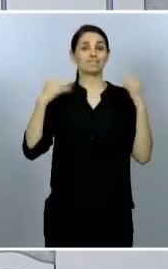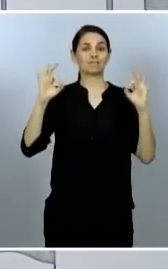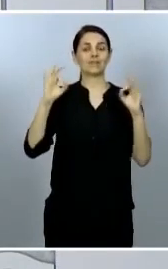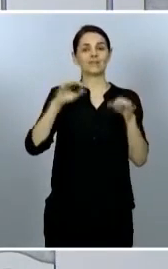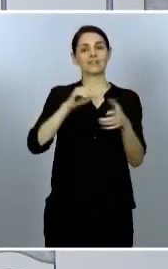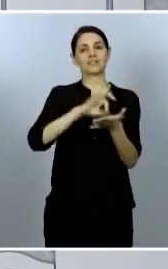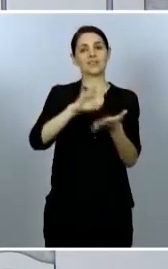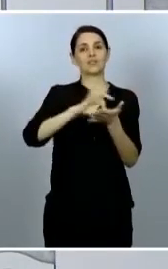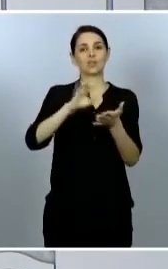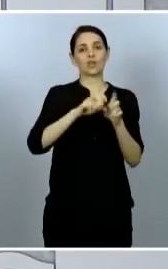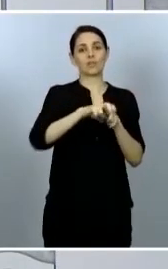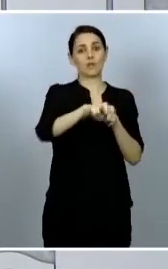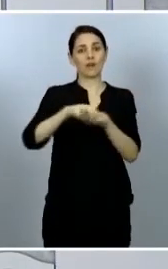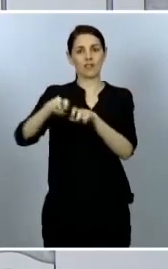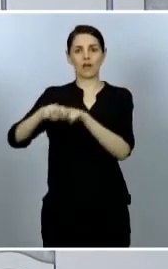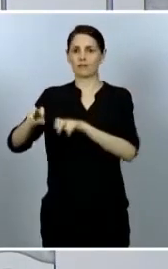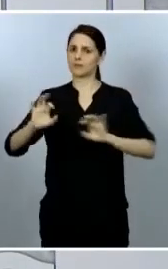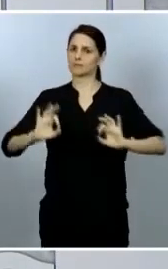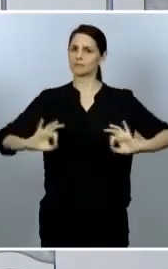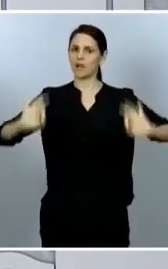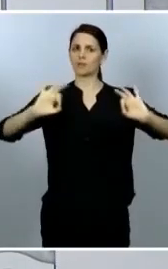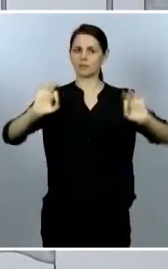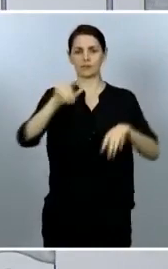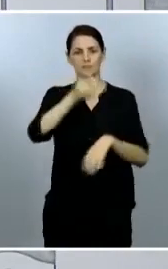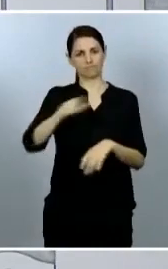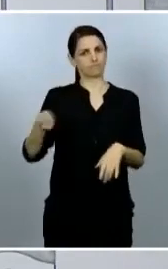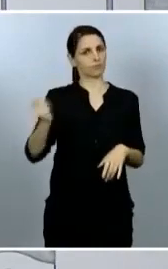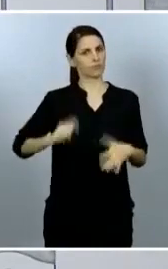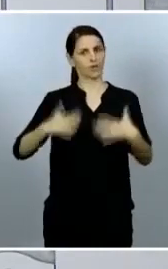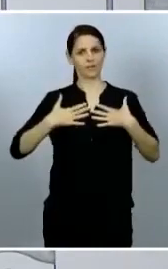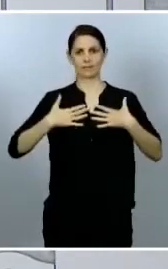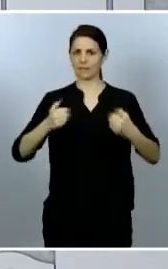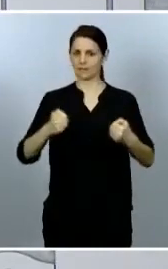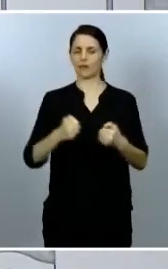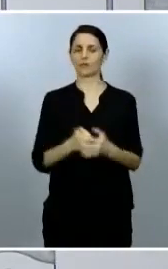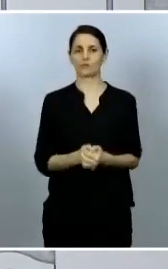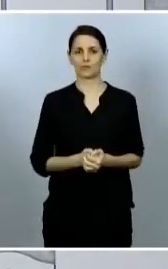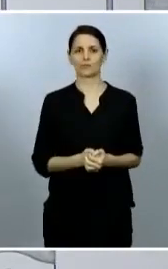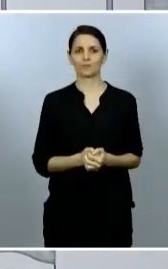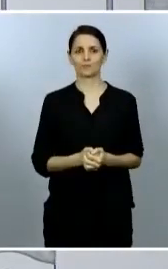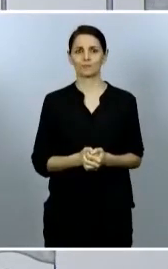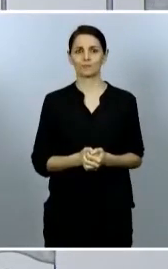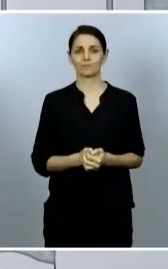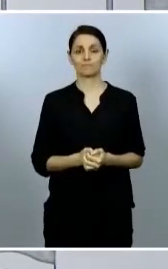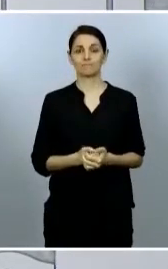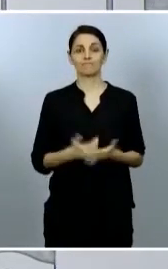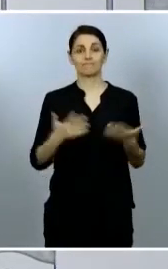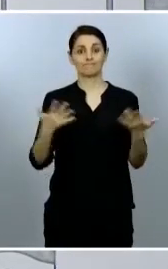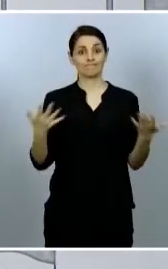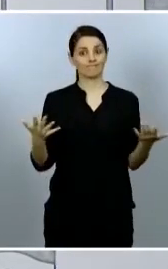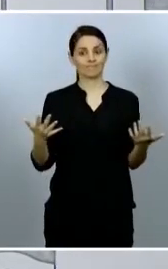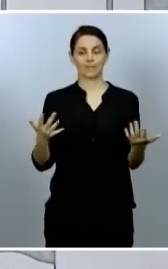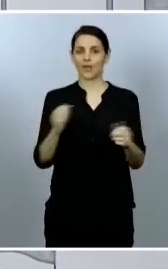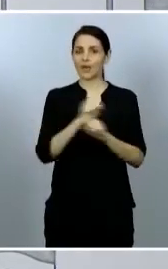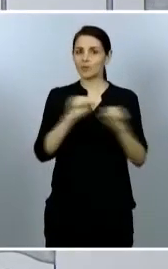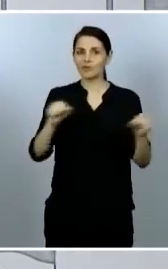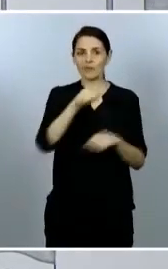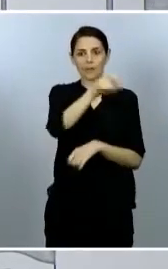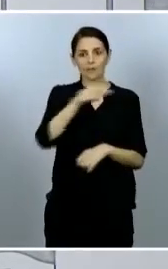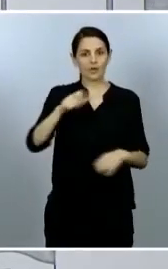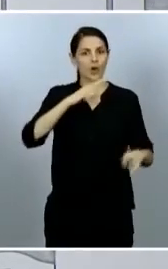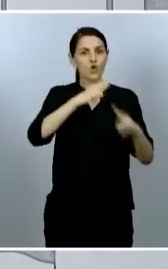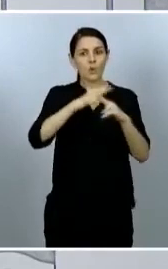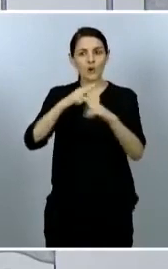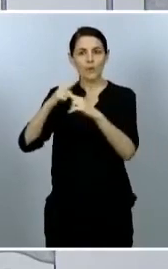sanitarios. Es imposible citar a todas las personas que han hecho posible que hoy nos encontremos aquí, pero sí quiero poner de